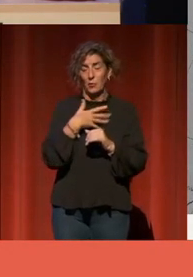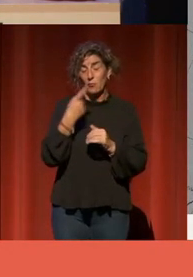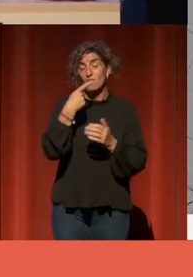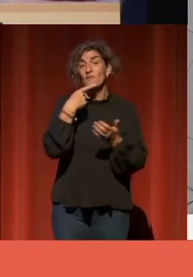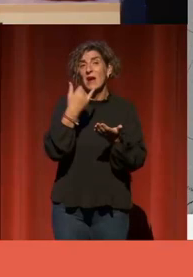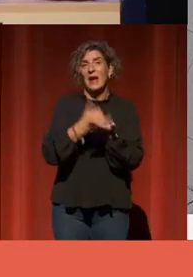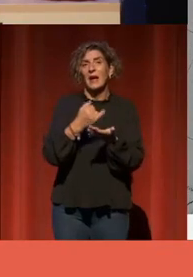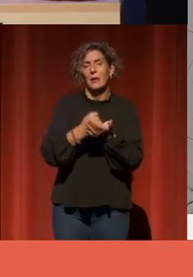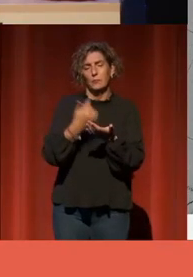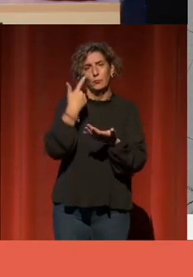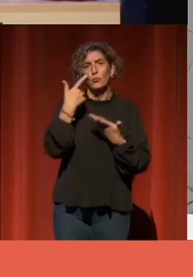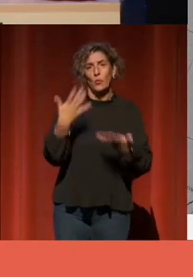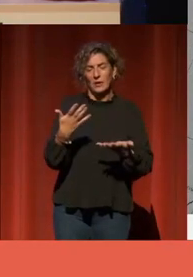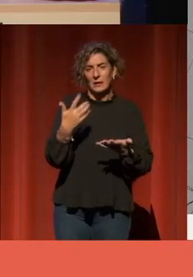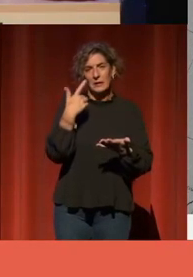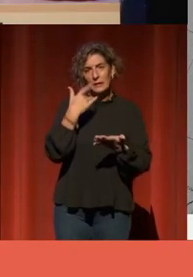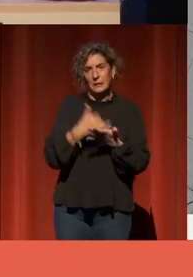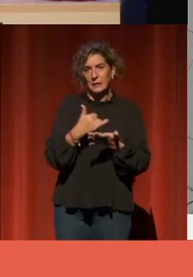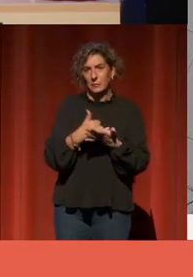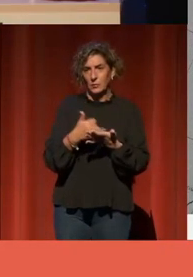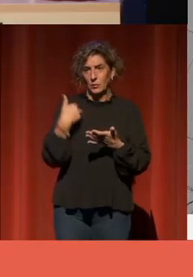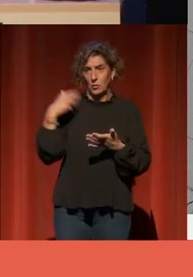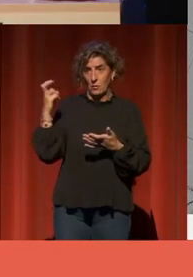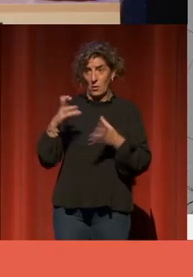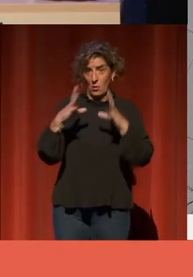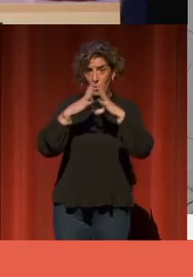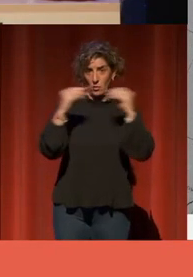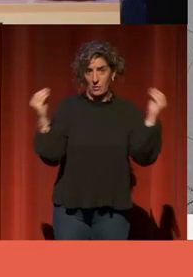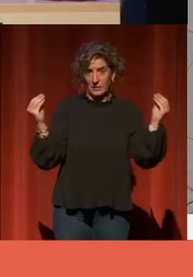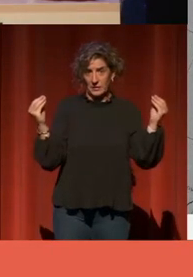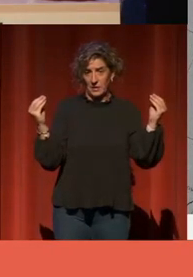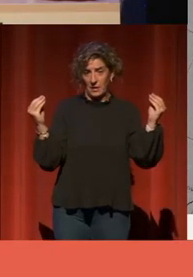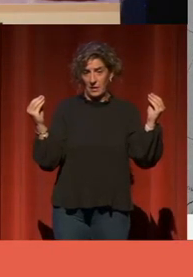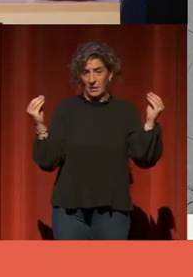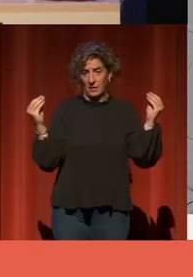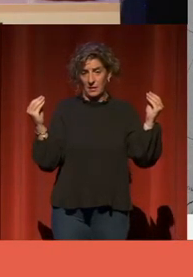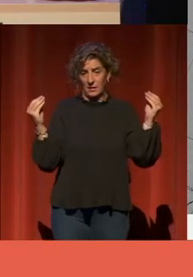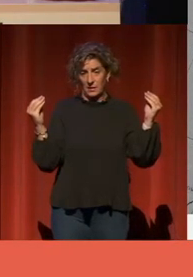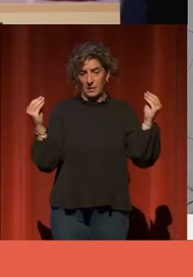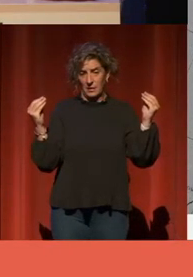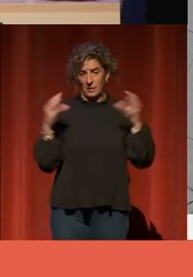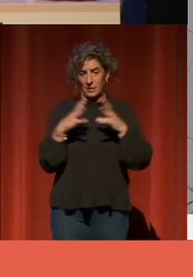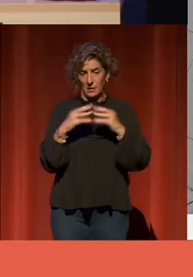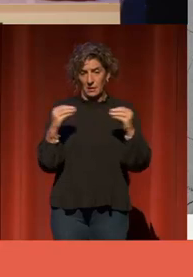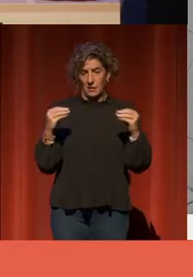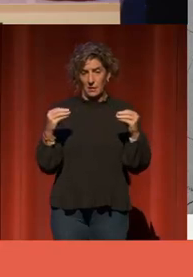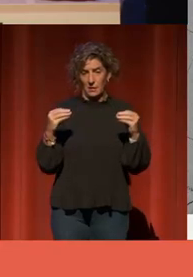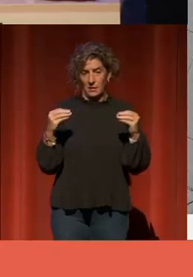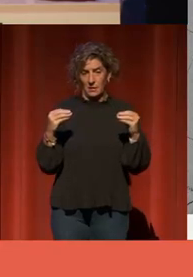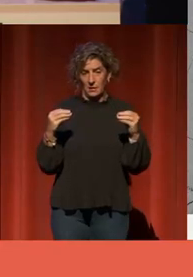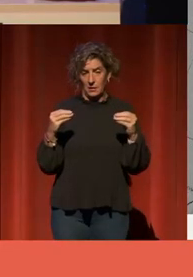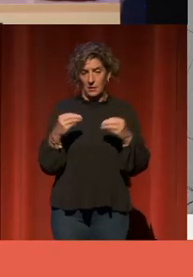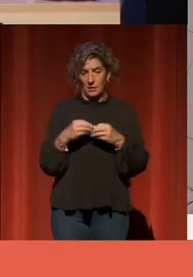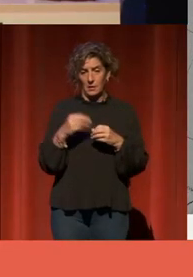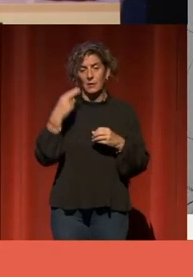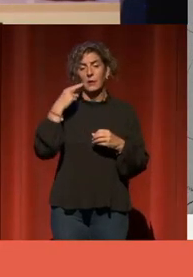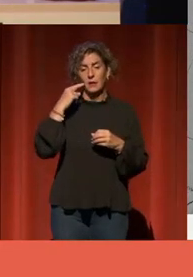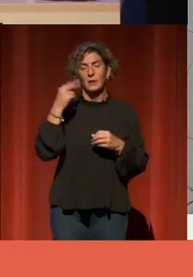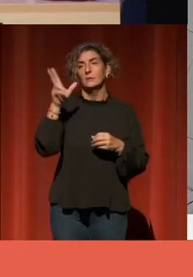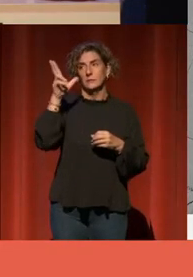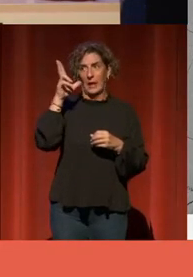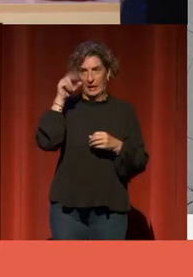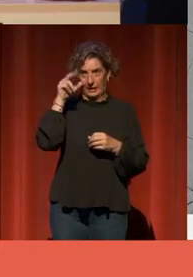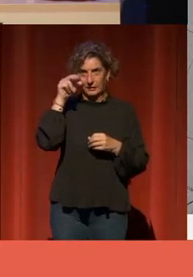ejemplo. A mí me sorprendió cuando llegué. Yo vengo de la Universidad de Alicante. Soy funcionario allí también. Y en la Universidad de Alicante